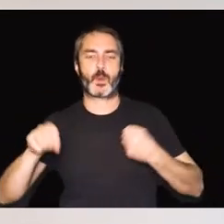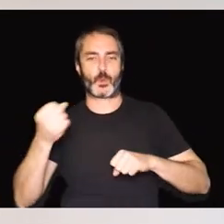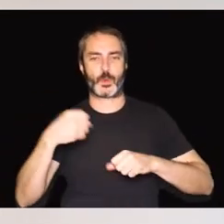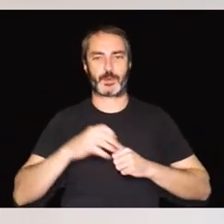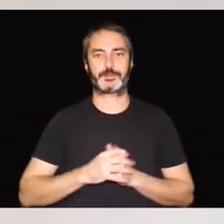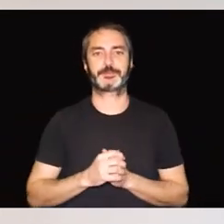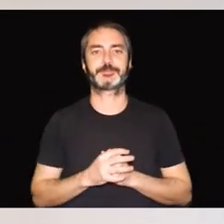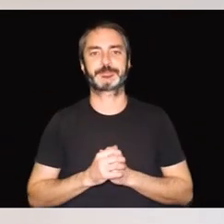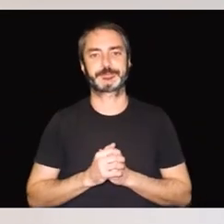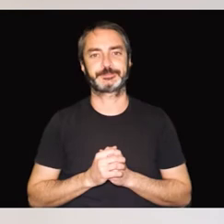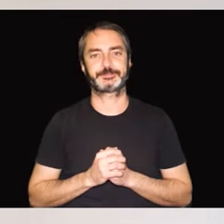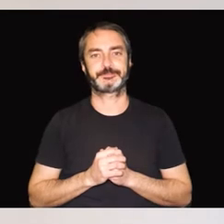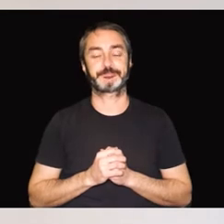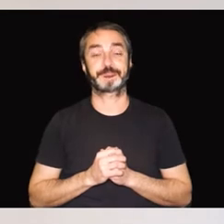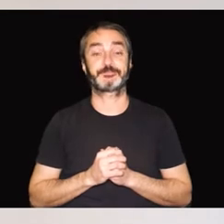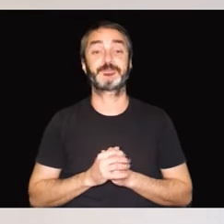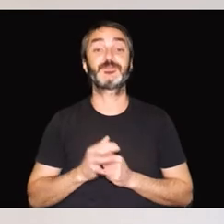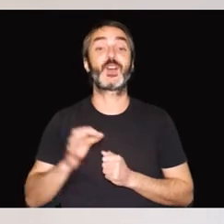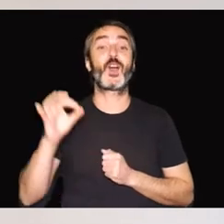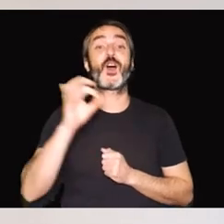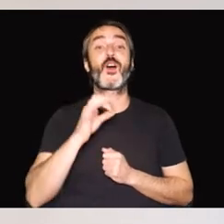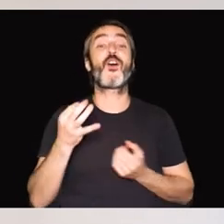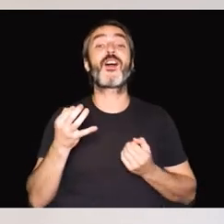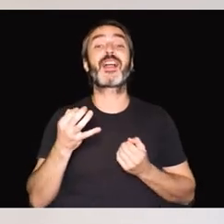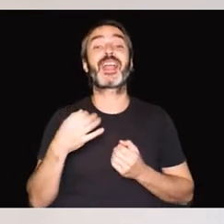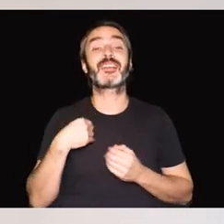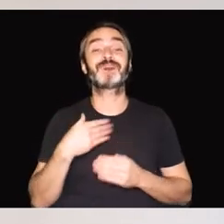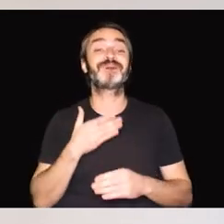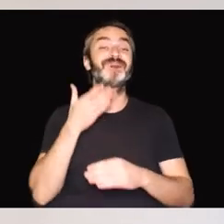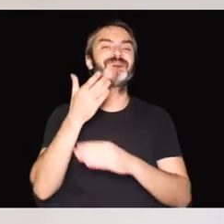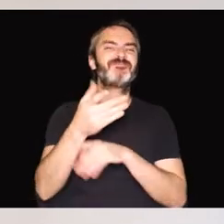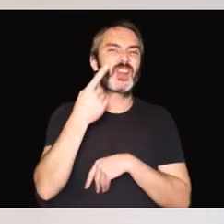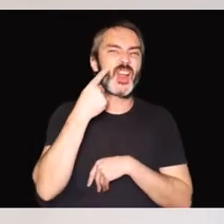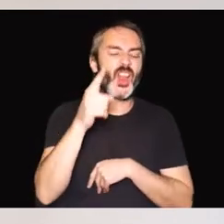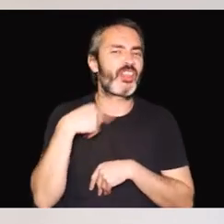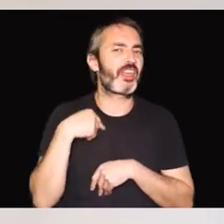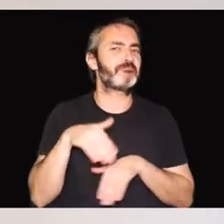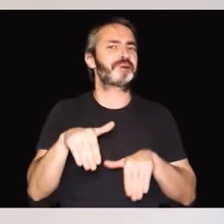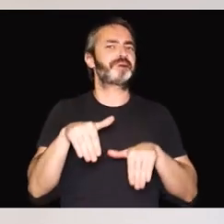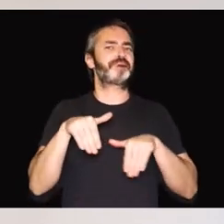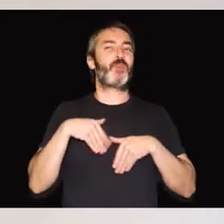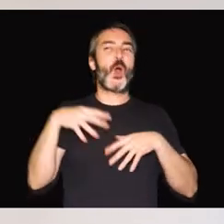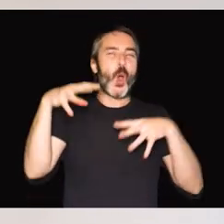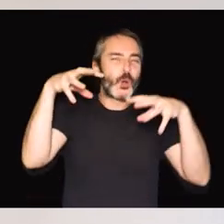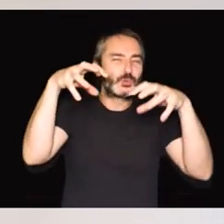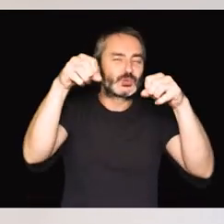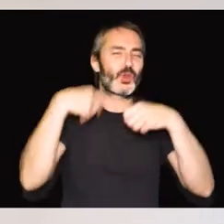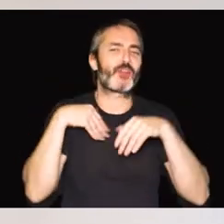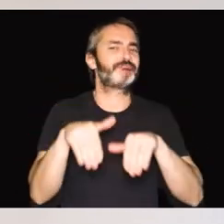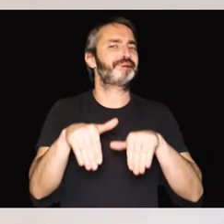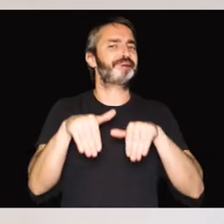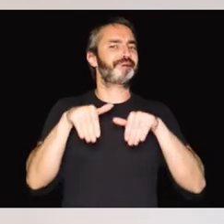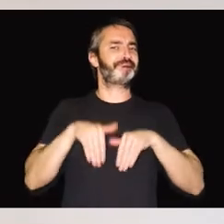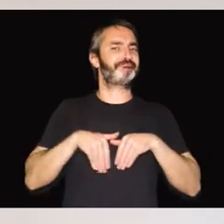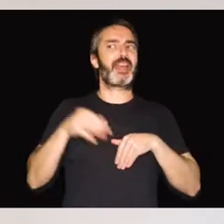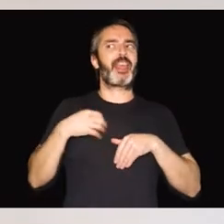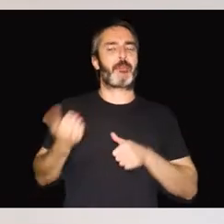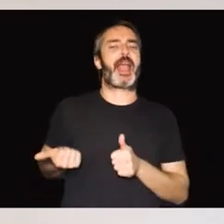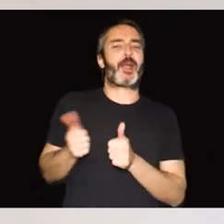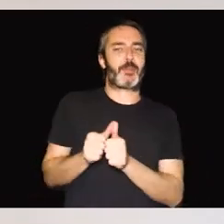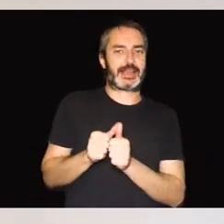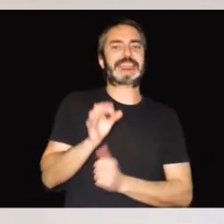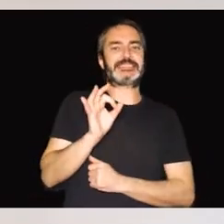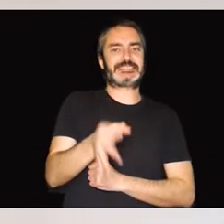tareas. O tiene reticencias para ir a sitios no familiares o que tienen poca luz, especialmente si no va acompañado.